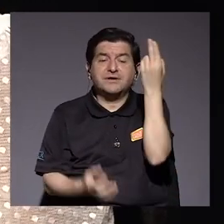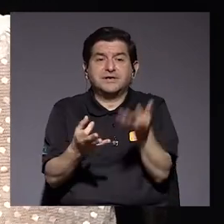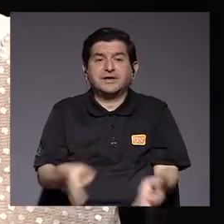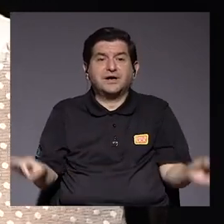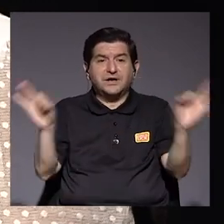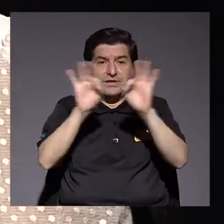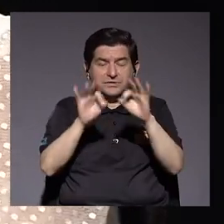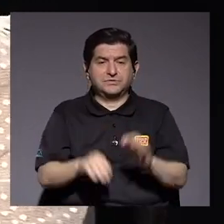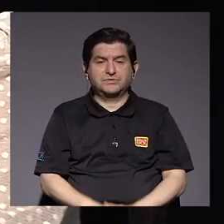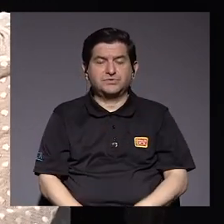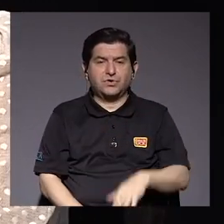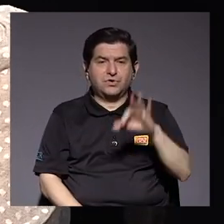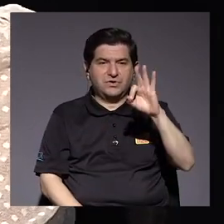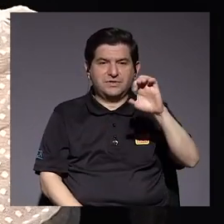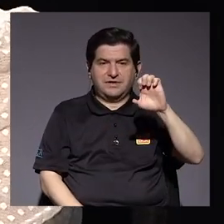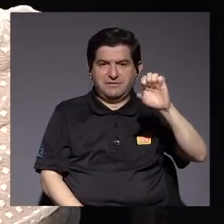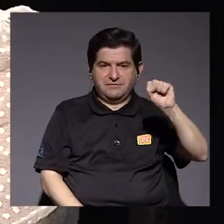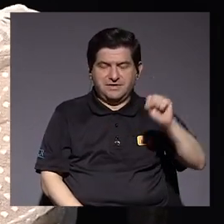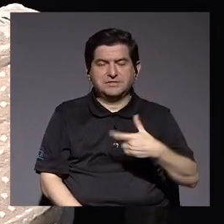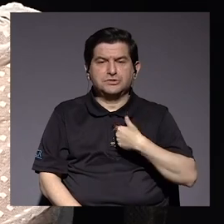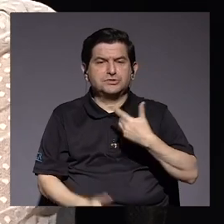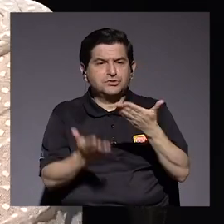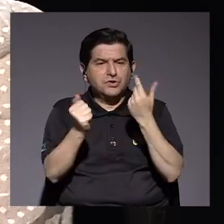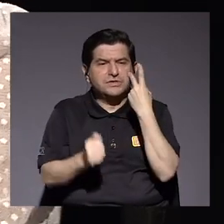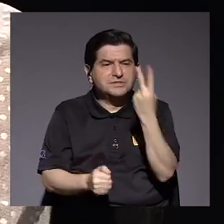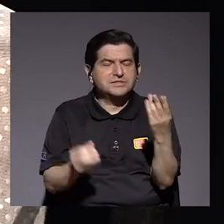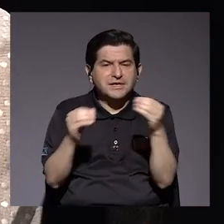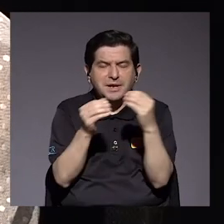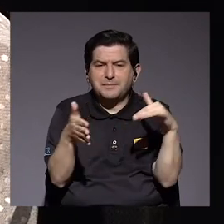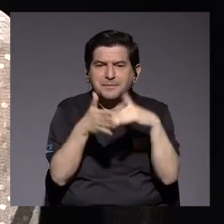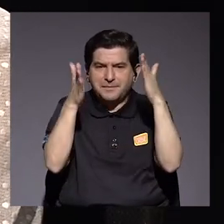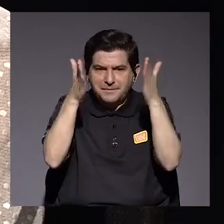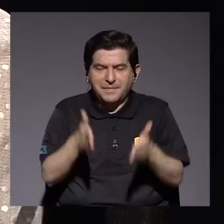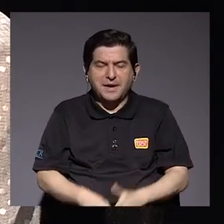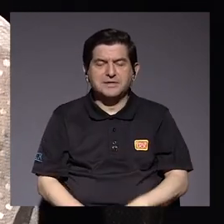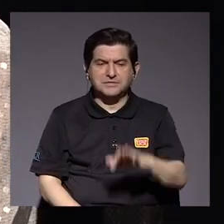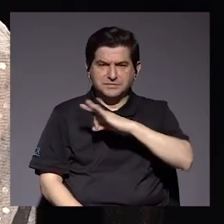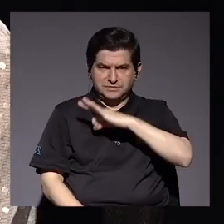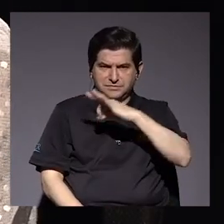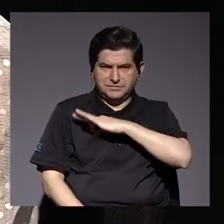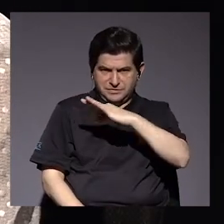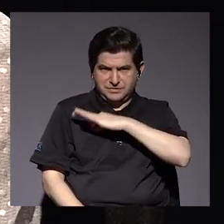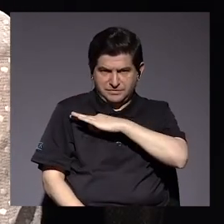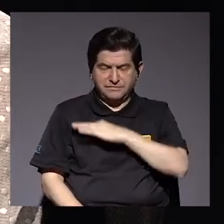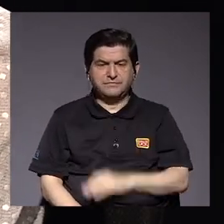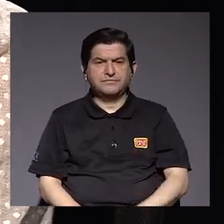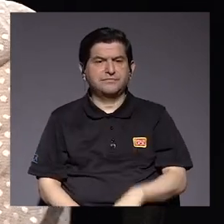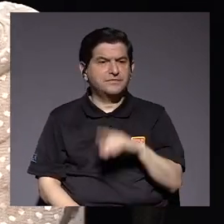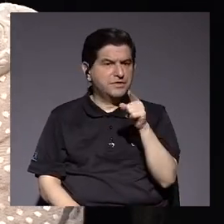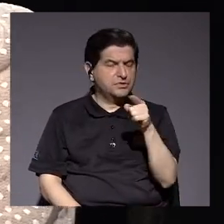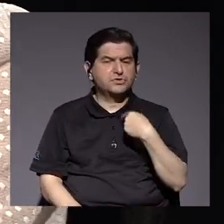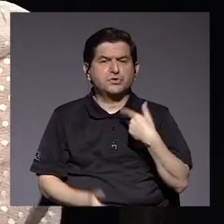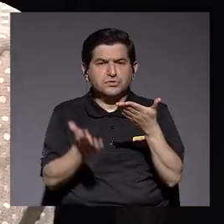fundamental de ser del FES. Yo quisiera ver más estudiantes siendo beneficiados del FES, yo quisiera ver más